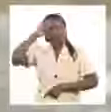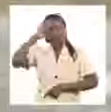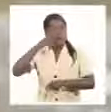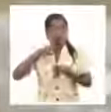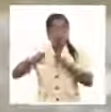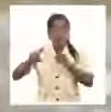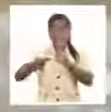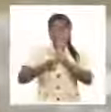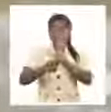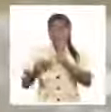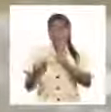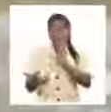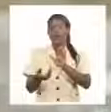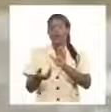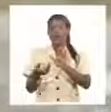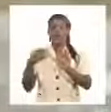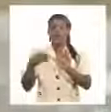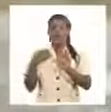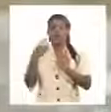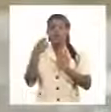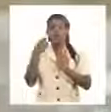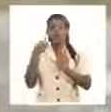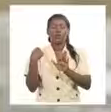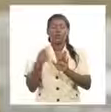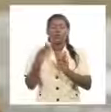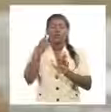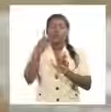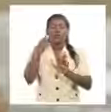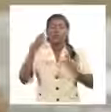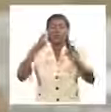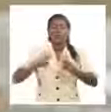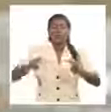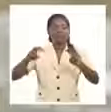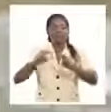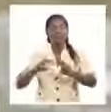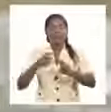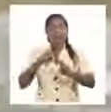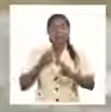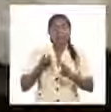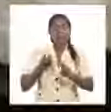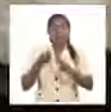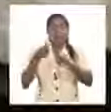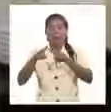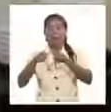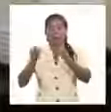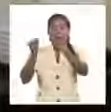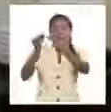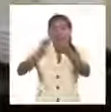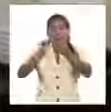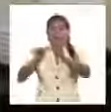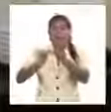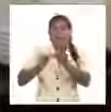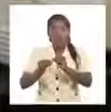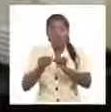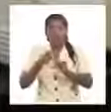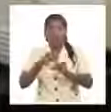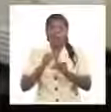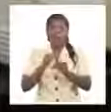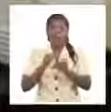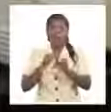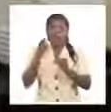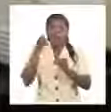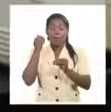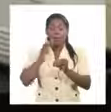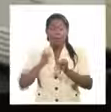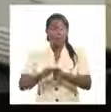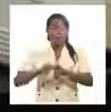lado, aparece un conjunto de efectos en la escala nano que tienen influencia en el funcionamiento del dispositivo. Uno de ellos es que, por ejemplo, cuando usted reduce el tamaño de